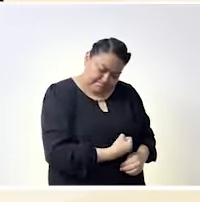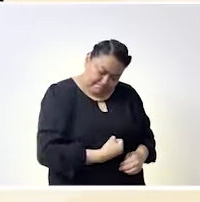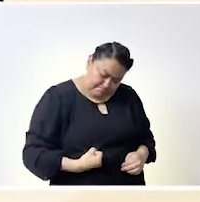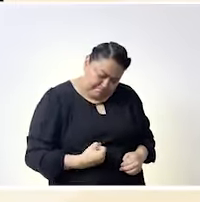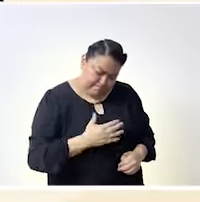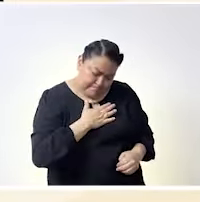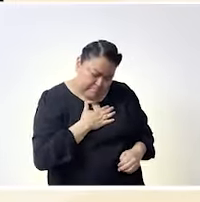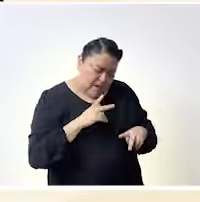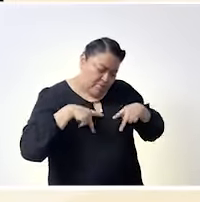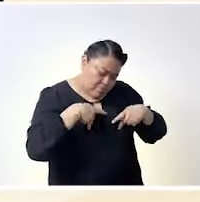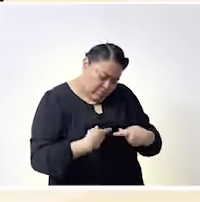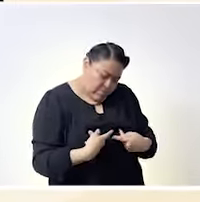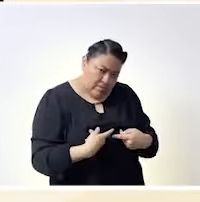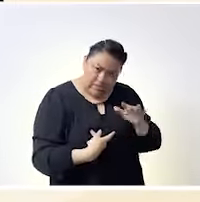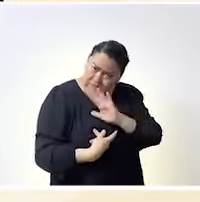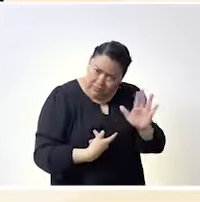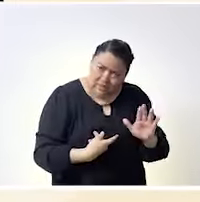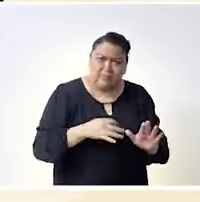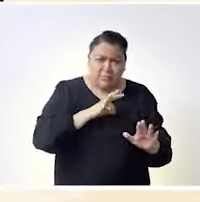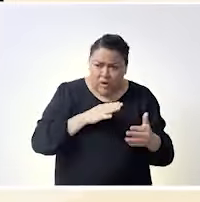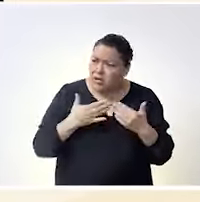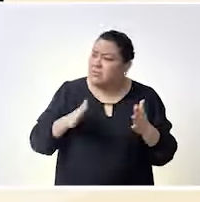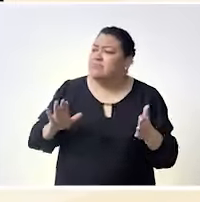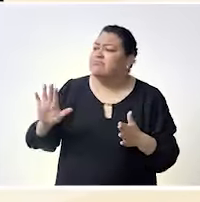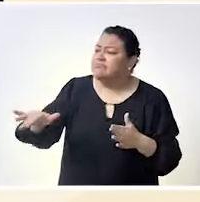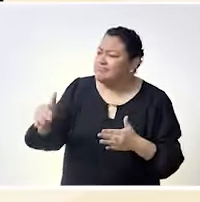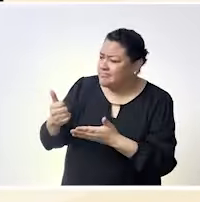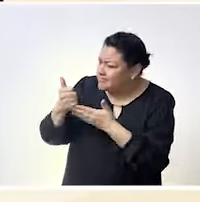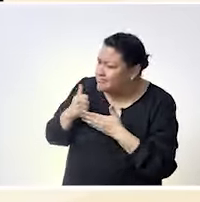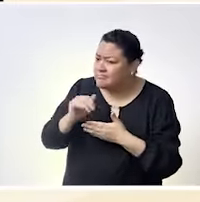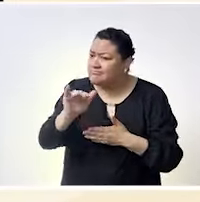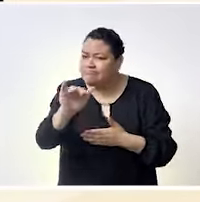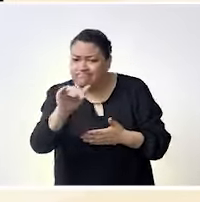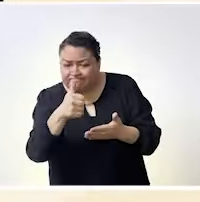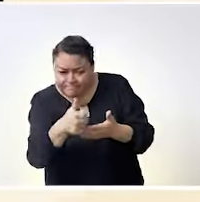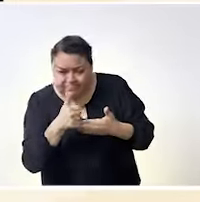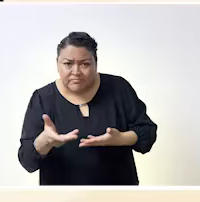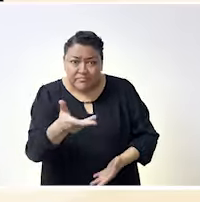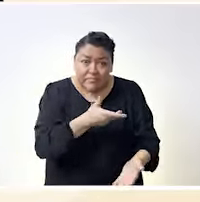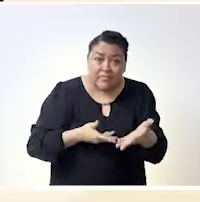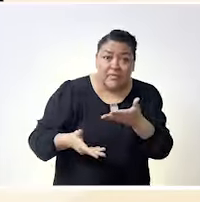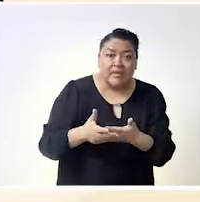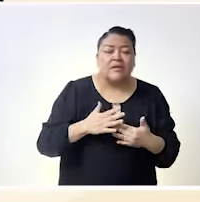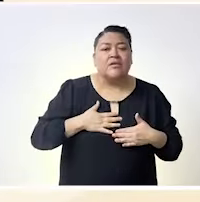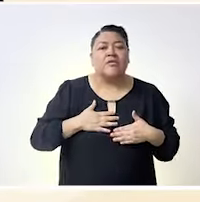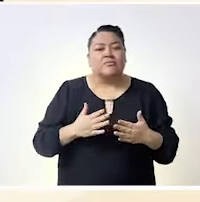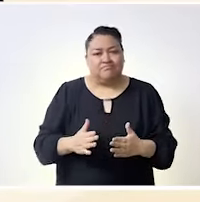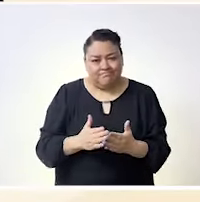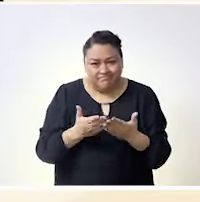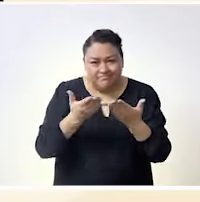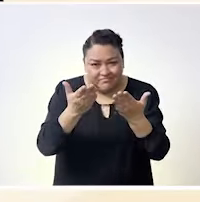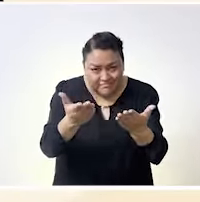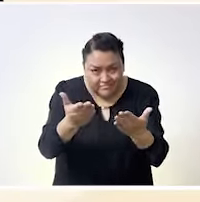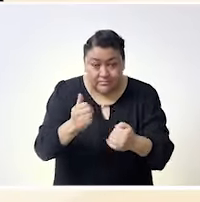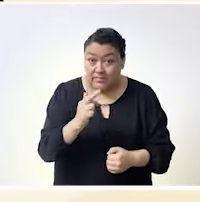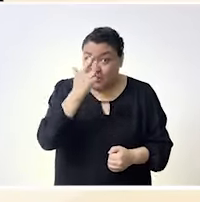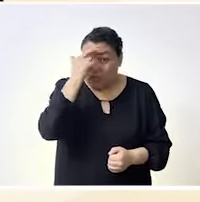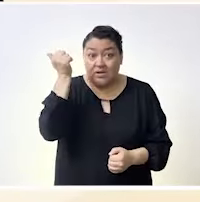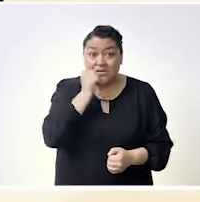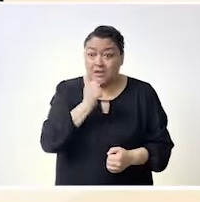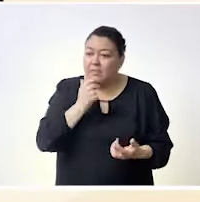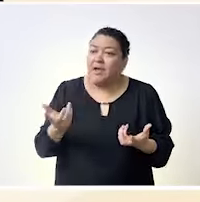tienes el valor ni el poder para hacer entonces esta es una de las grandes reflexiones que puedo tener